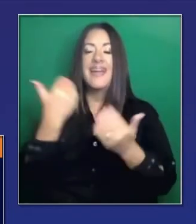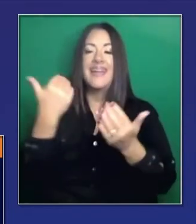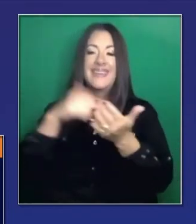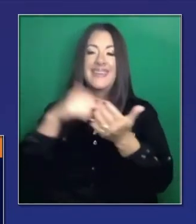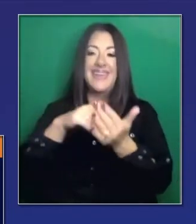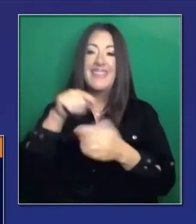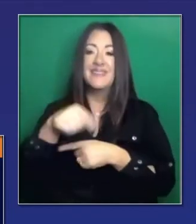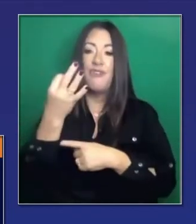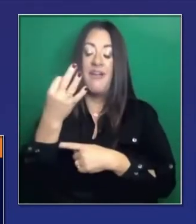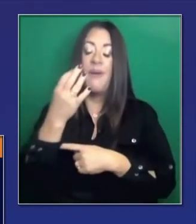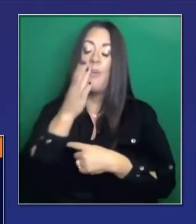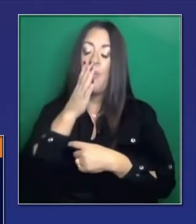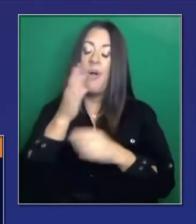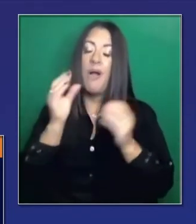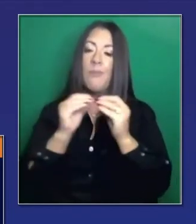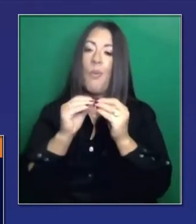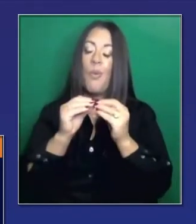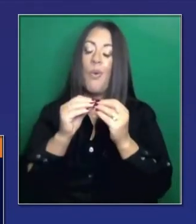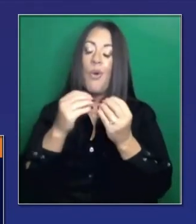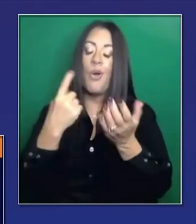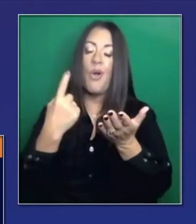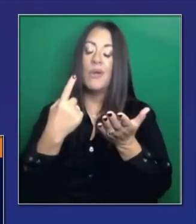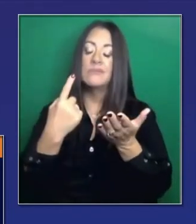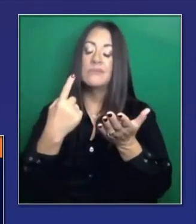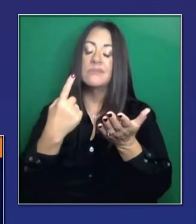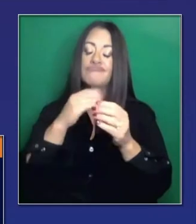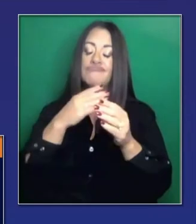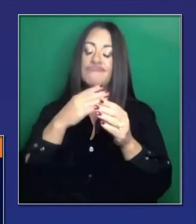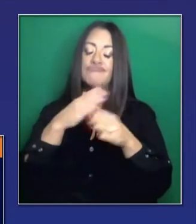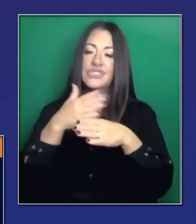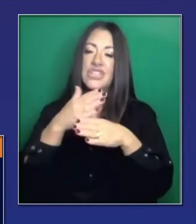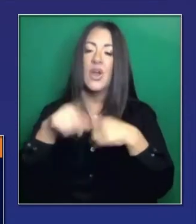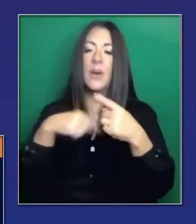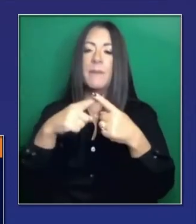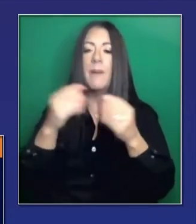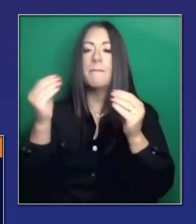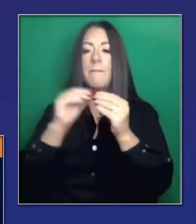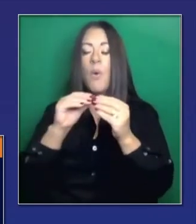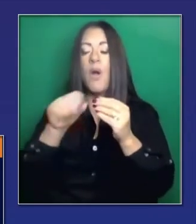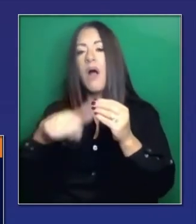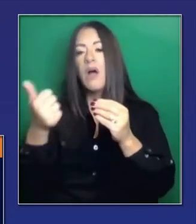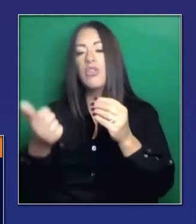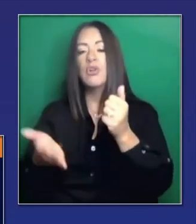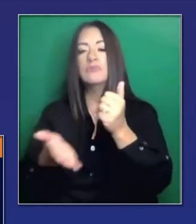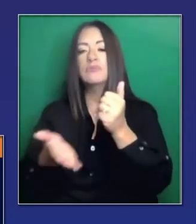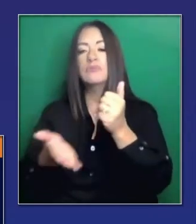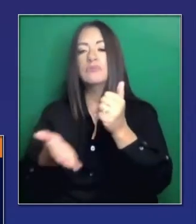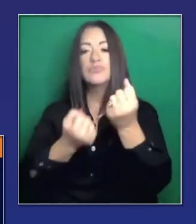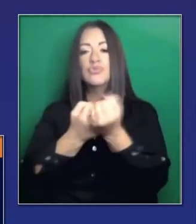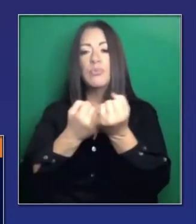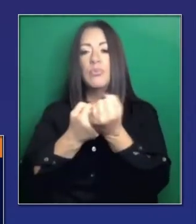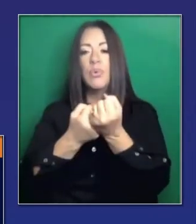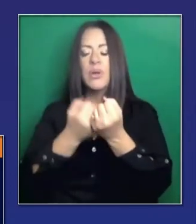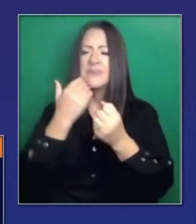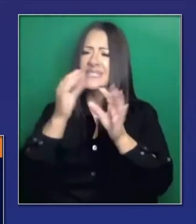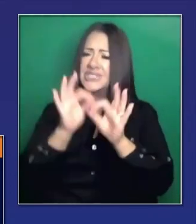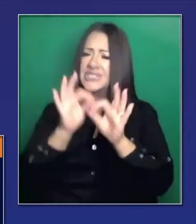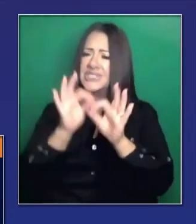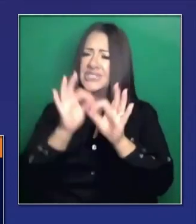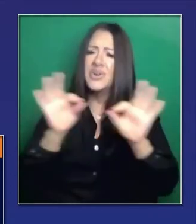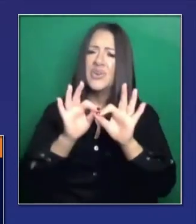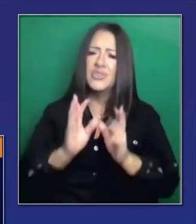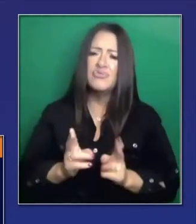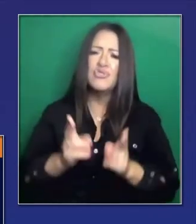recuerdo que el viernes hablaremos mucho más sobre apoyos adicionales. Tal vez antes del viernes, porque realmente es tan urgente.